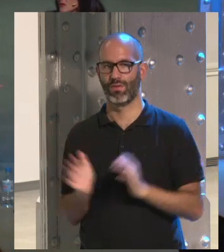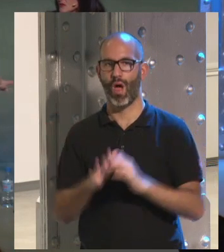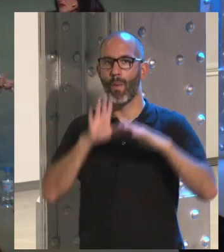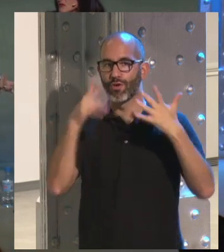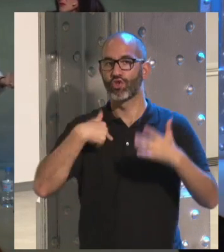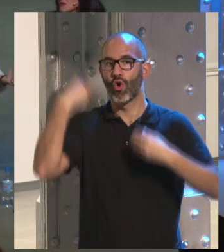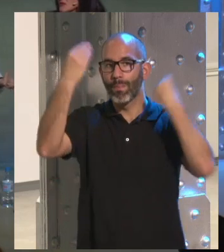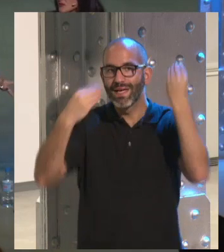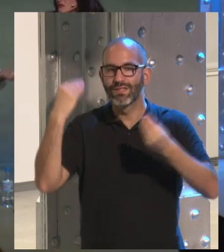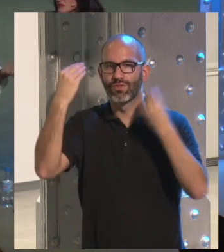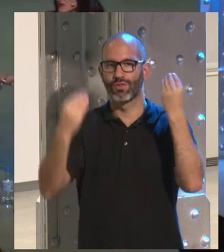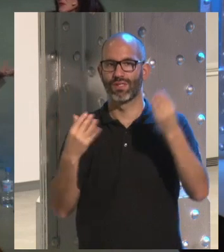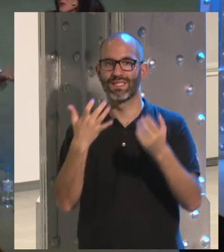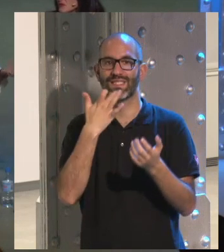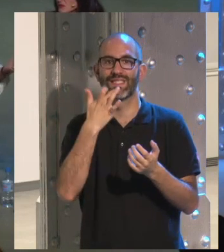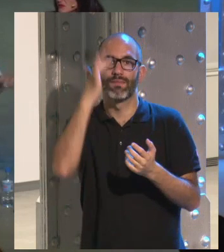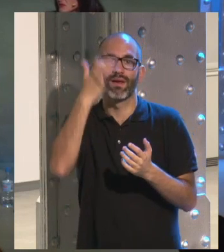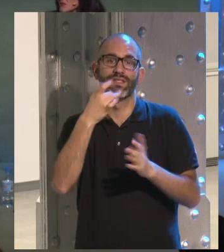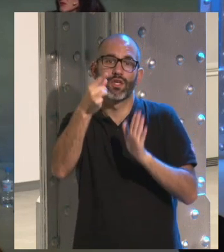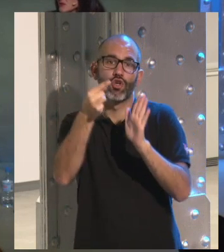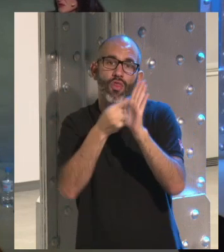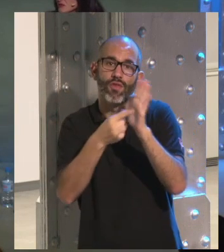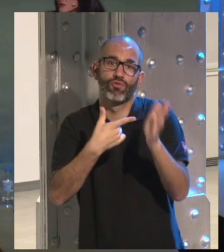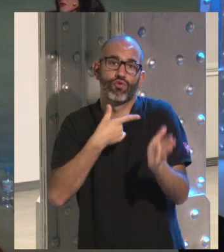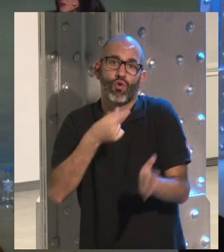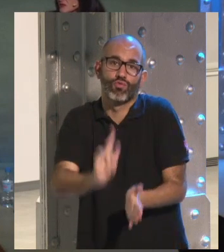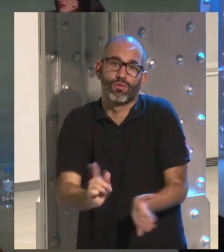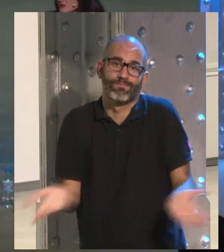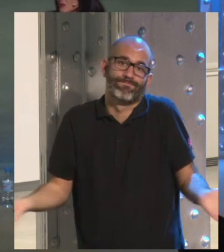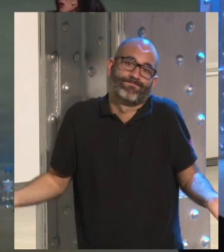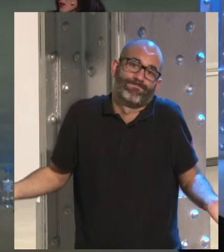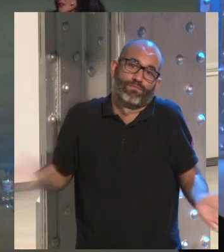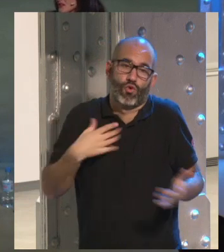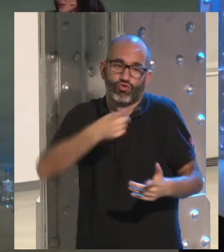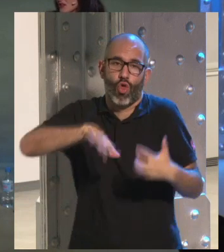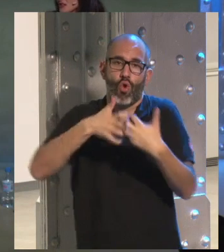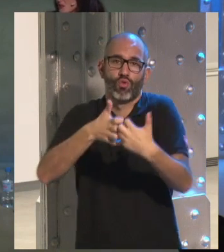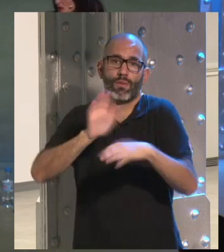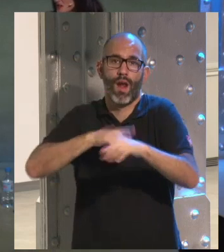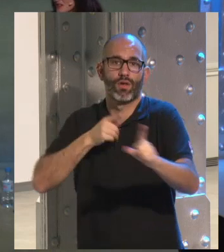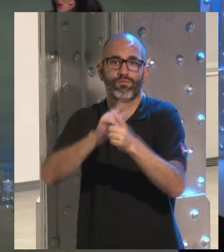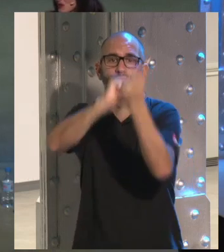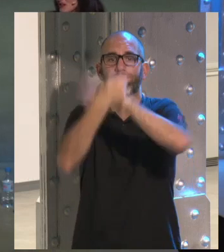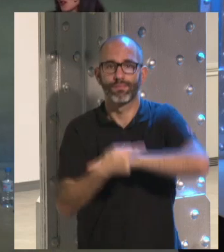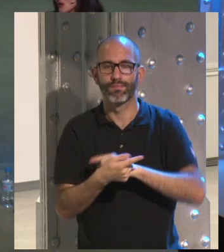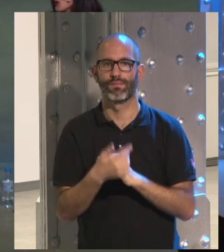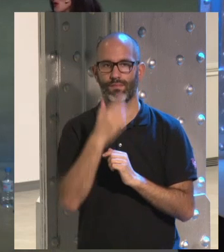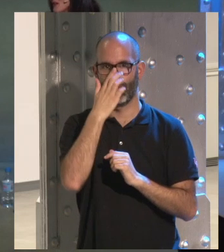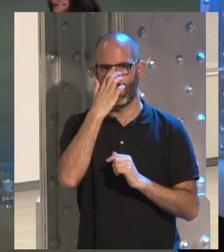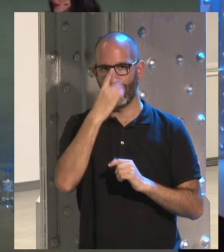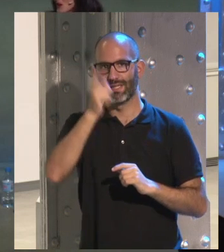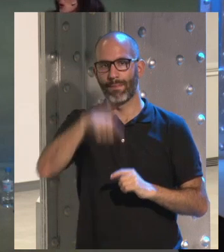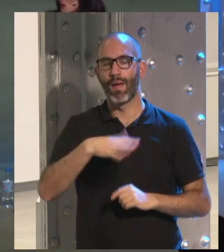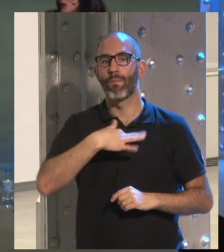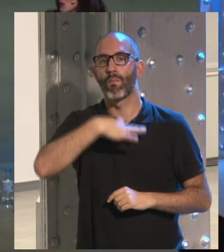yo creo que bueno si no te gustan esas condiciones pues luchemos por cambiarlas quizás también han tenido esa